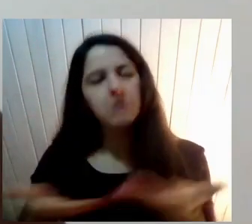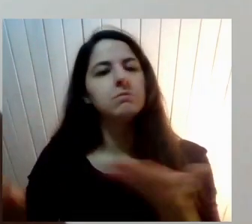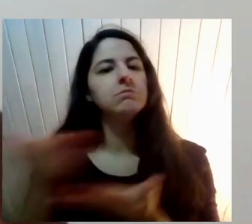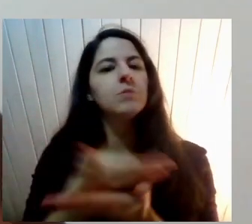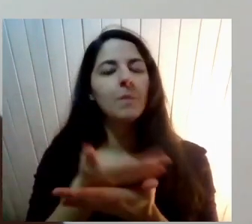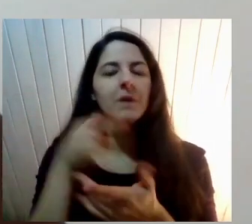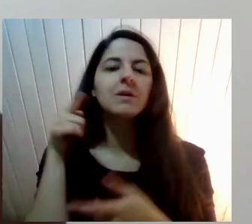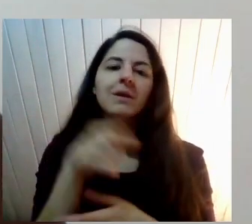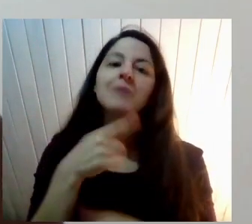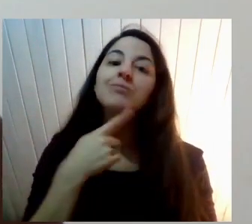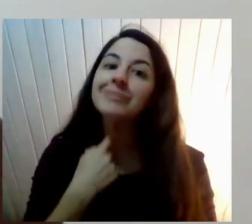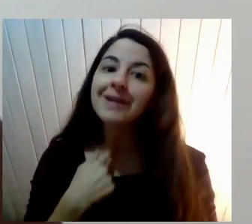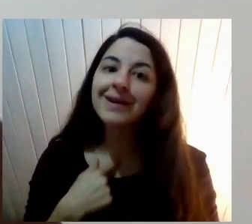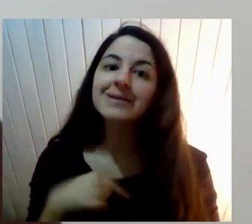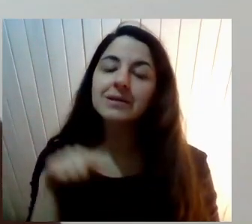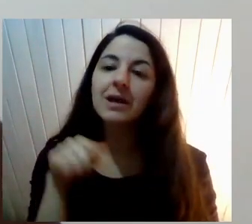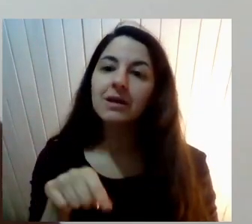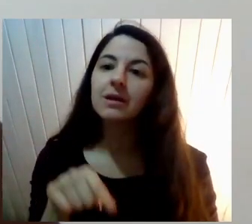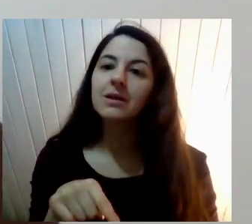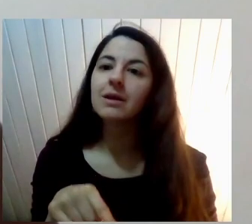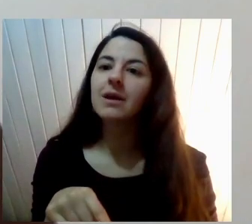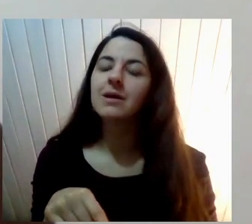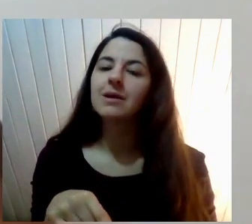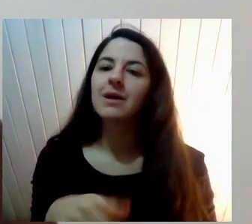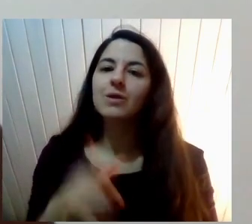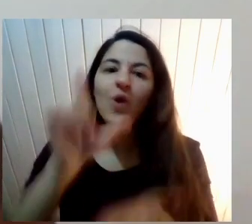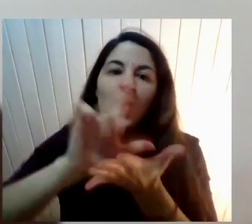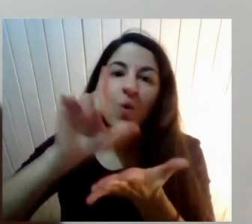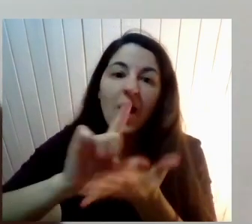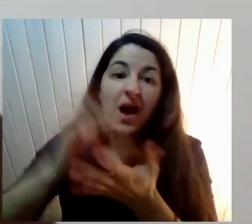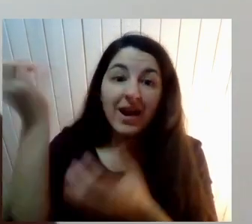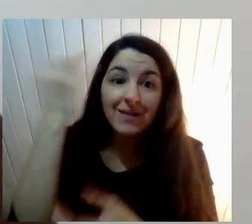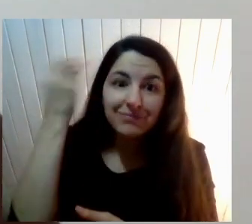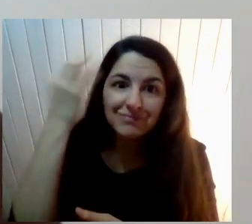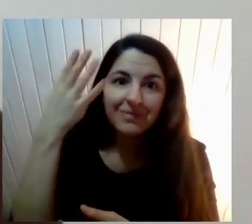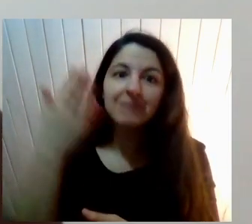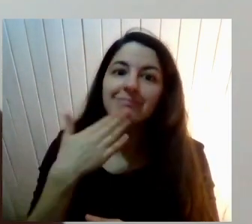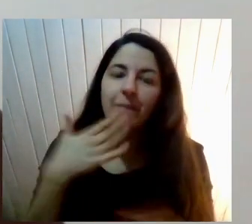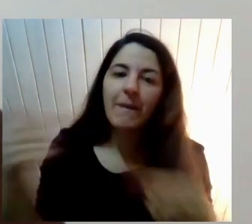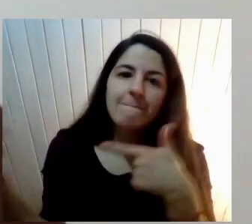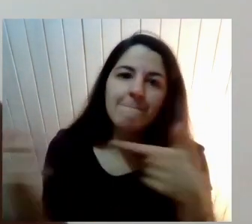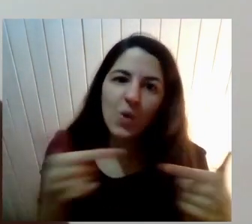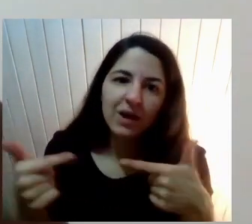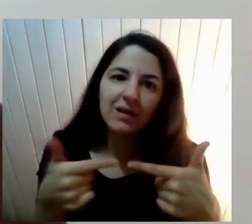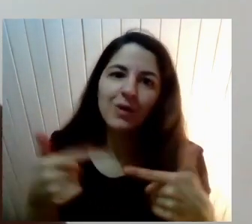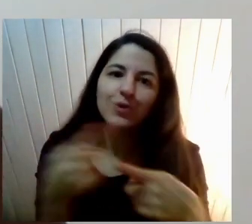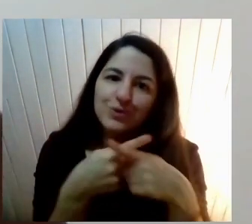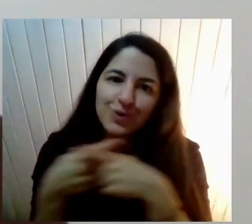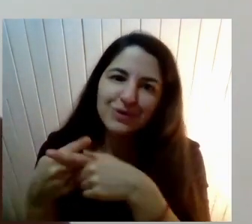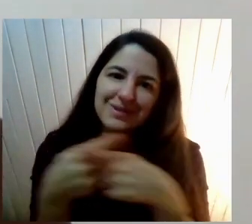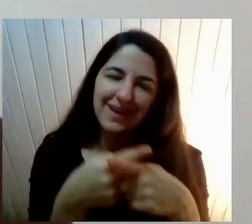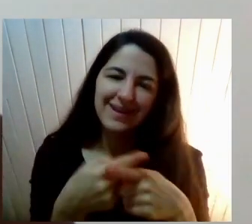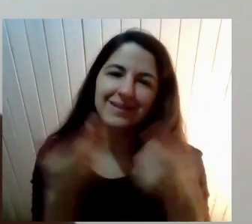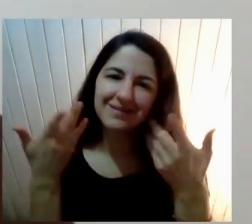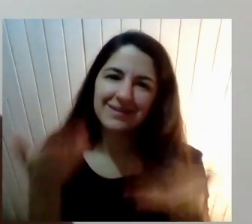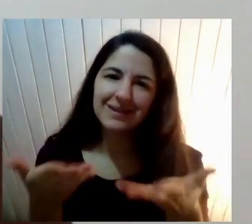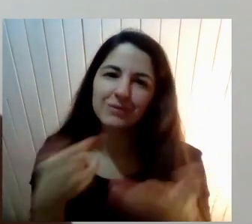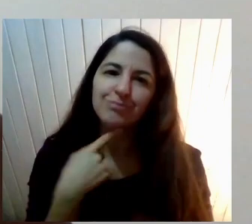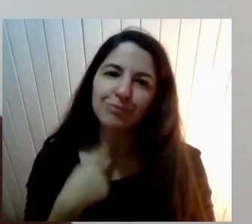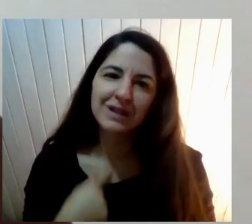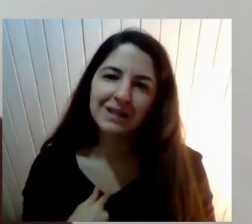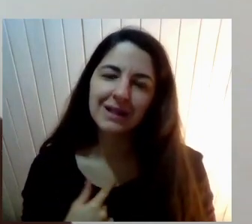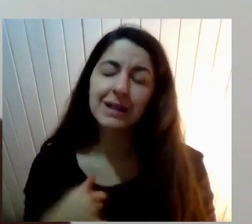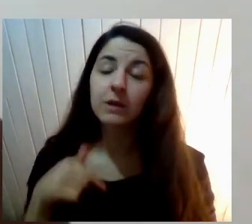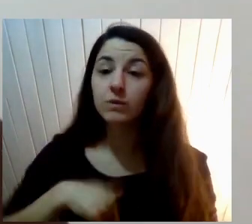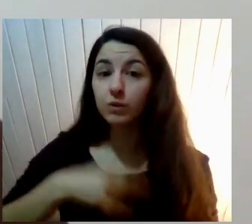interesante Que tienen Estos espacios académicos Que son más políticos Más sociales A diferencia de otros Digamos Así que Yo les voy a